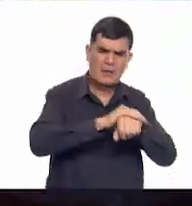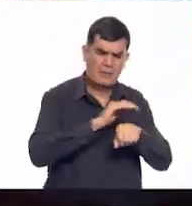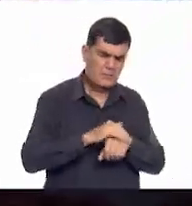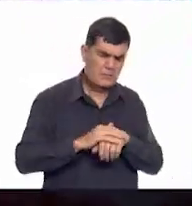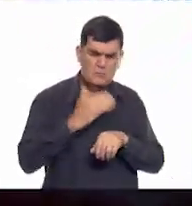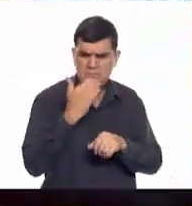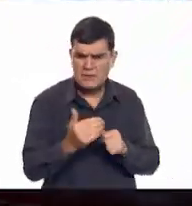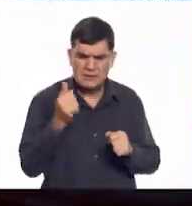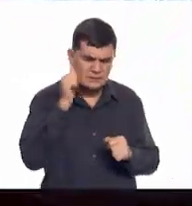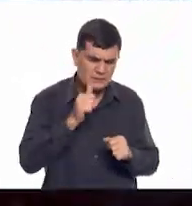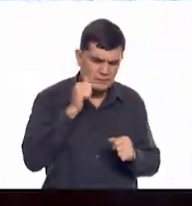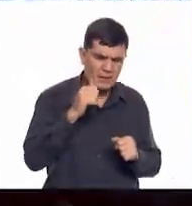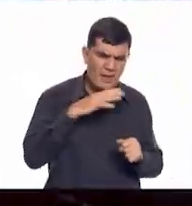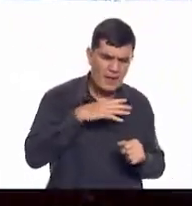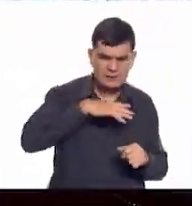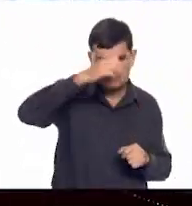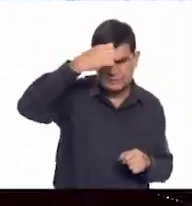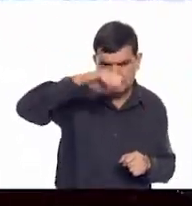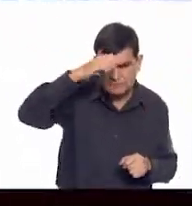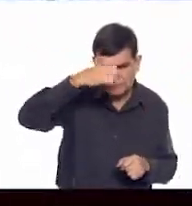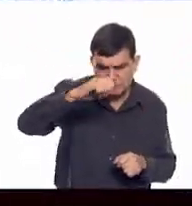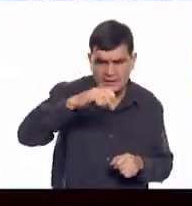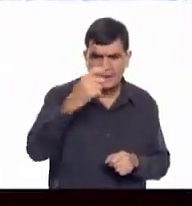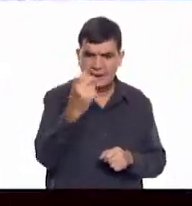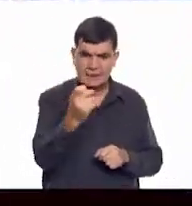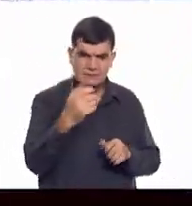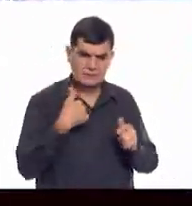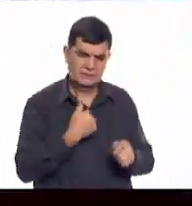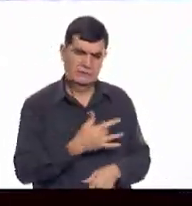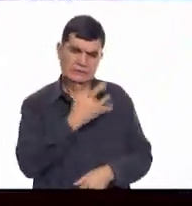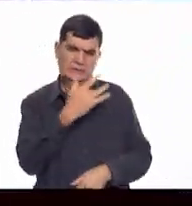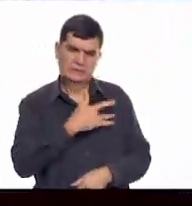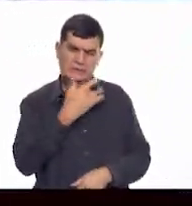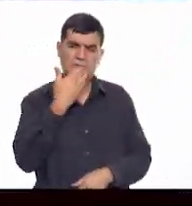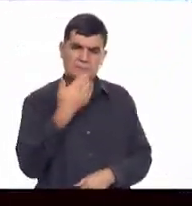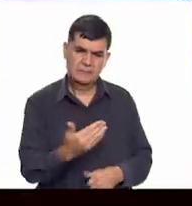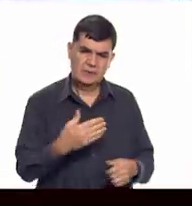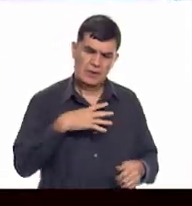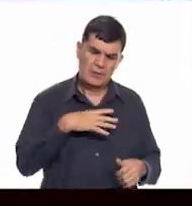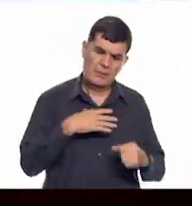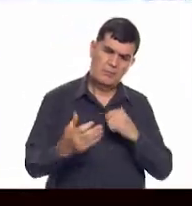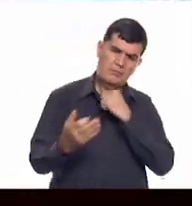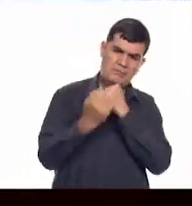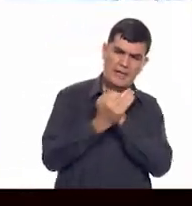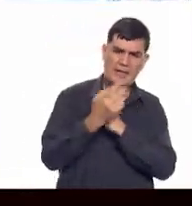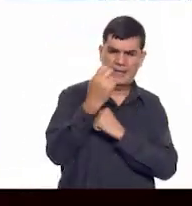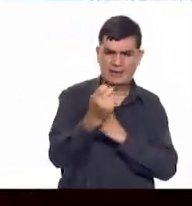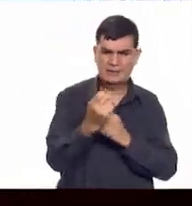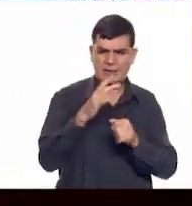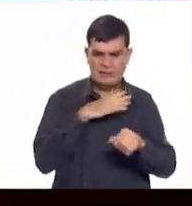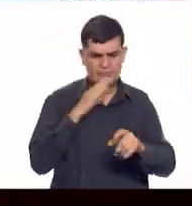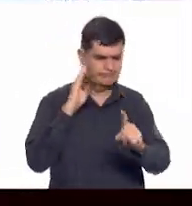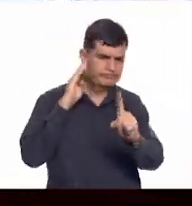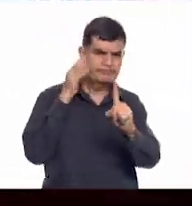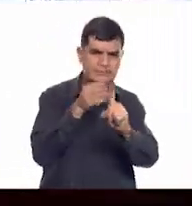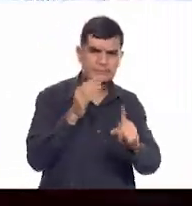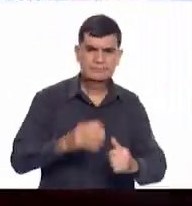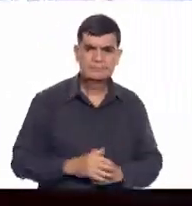ellos. Cada vez que vivimos experiencias ya son gratificantes y me ayudan a conseguir algún adjetivo.